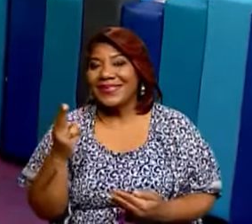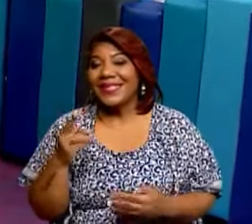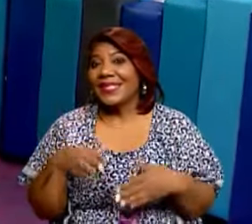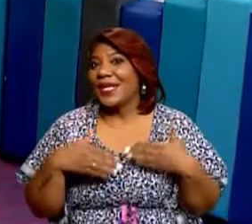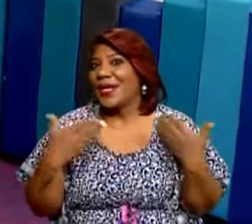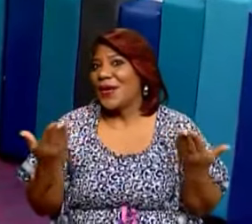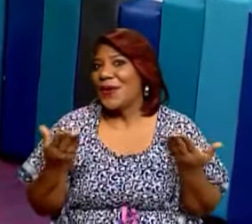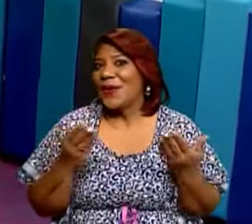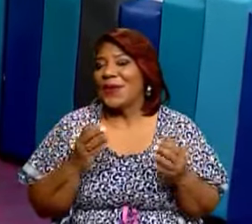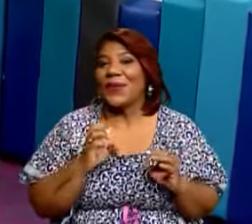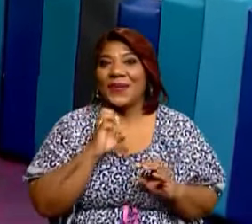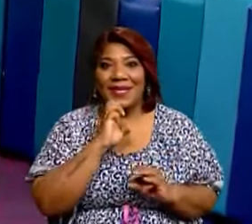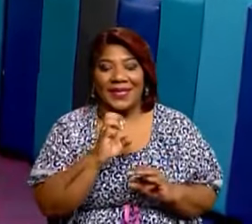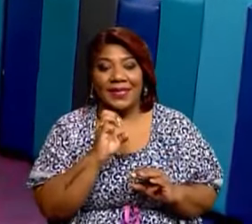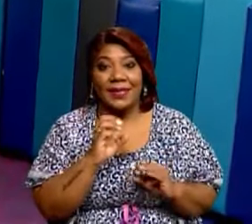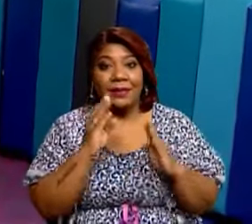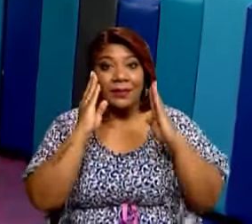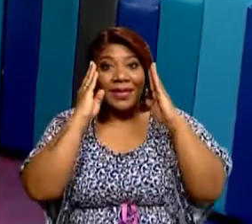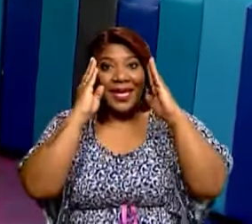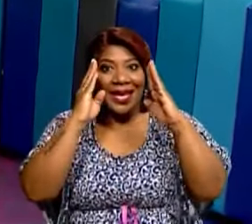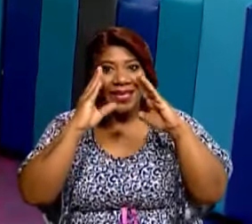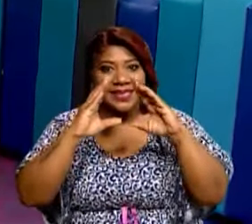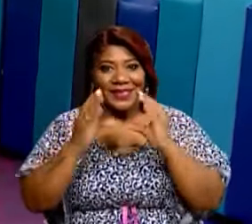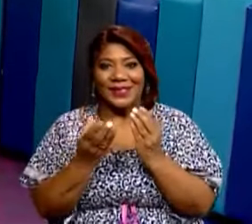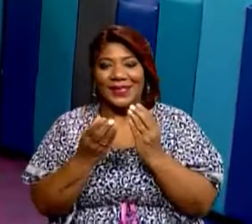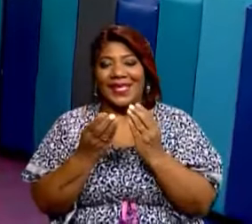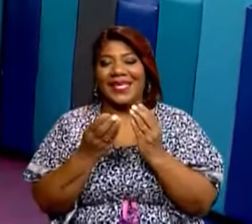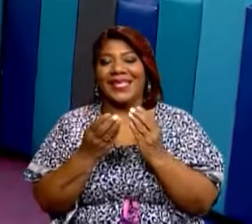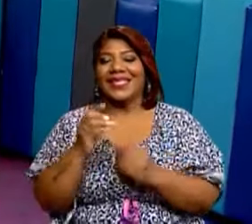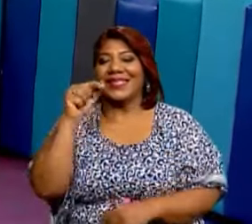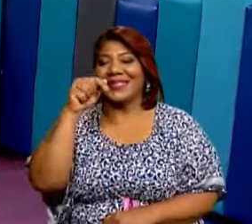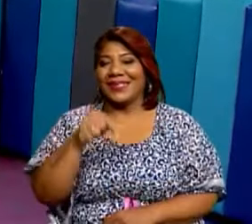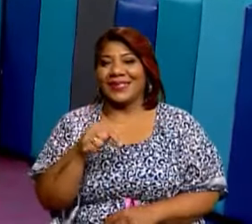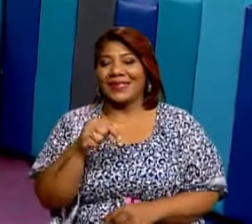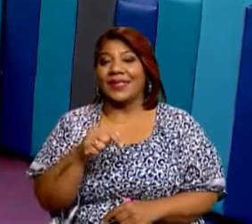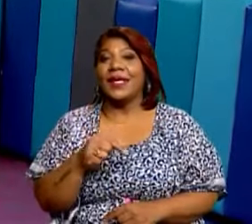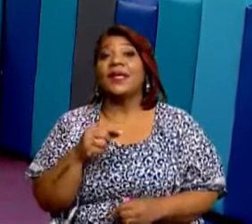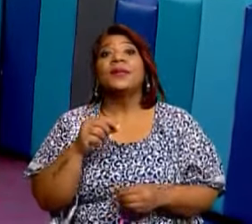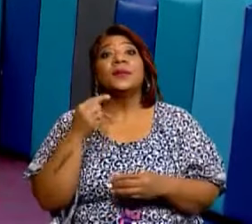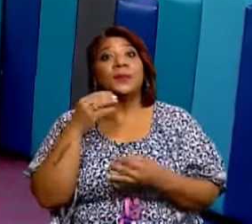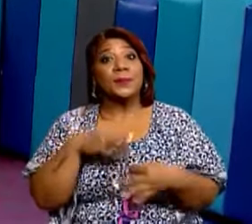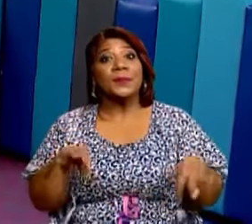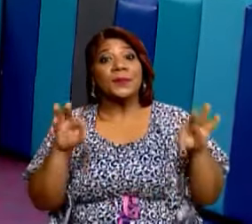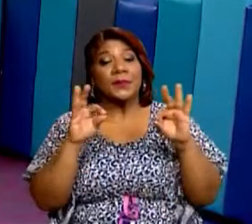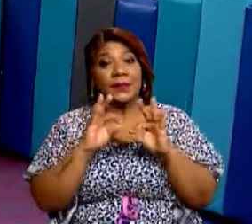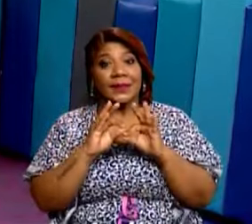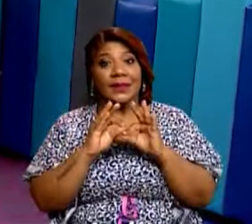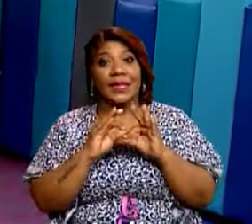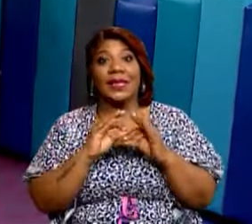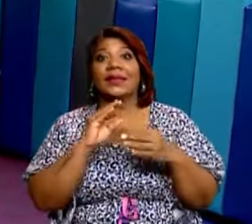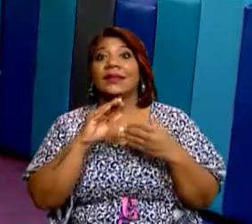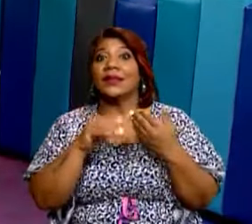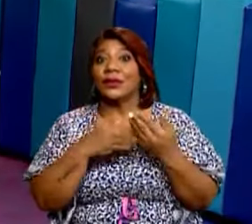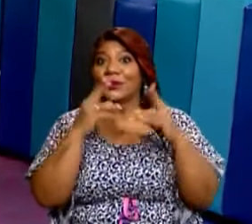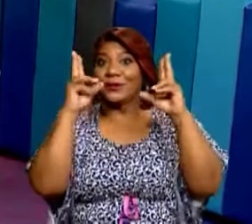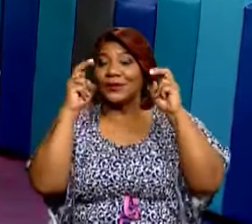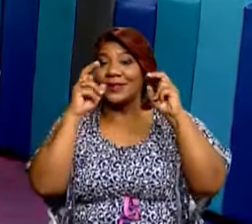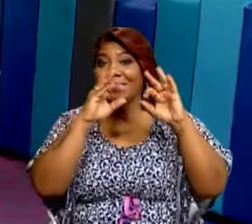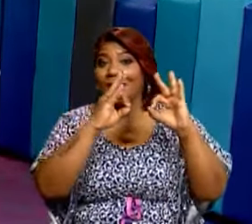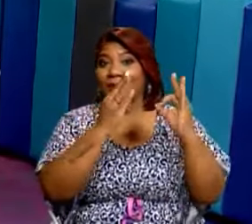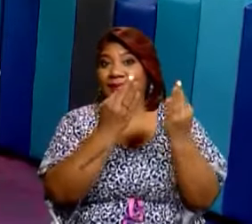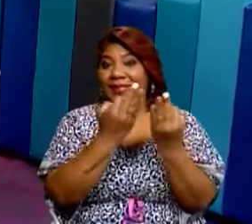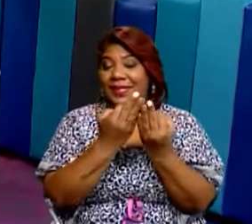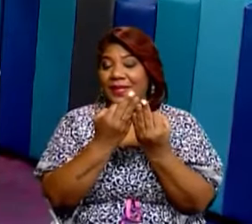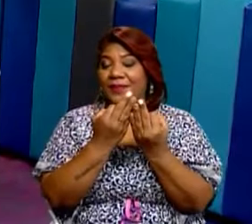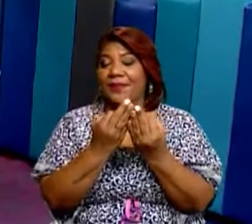bien, atentos a sus clases el día de hoy. Muy interesante este repaso de los tipos de familia, ¿verdad? Así que vamos a ver un poquito de nuestros ajustes razonables de